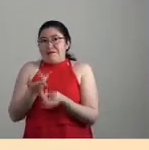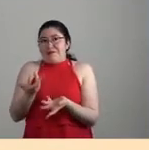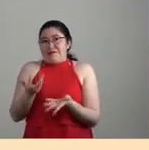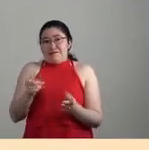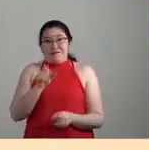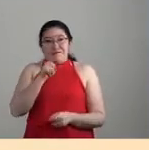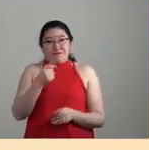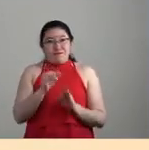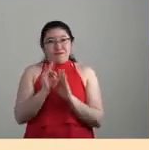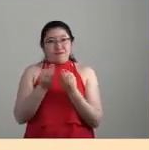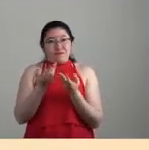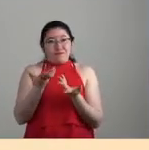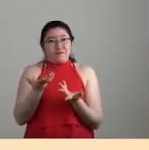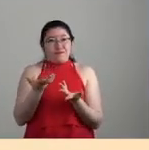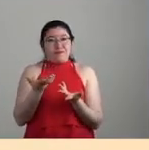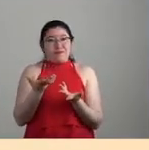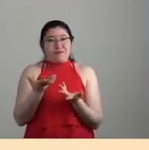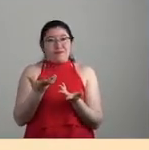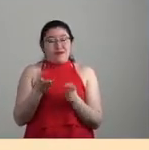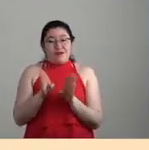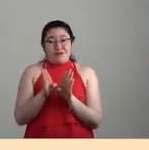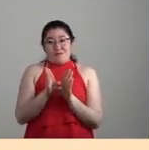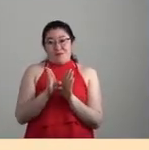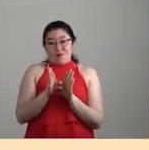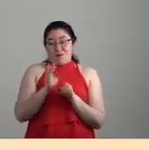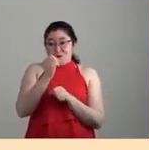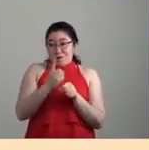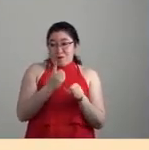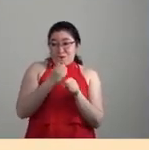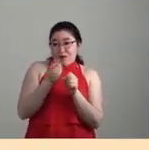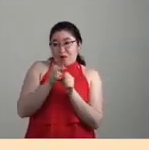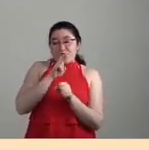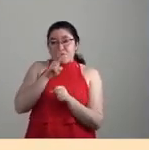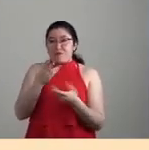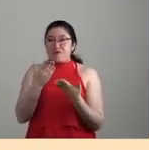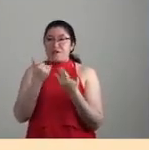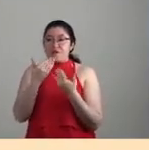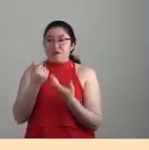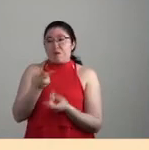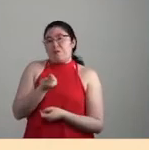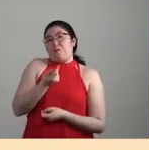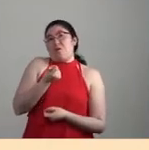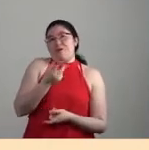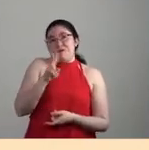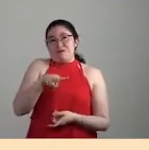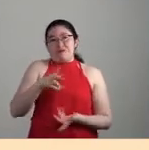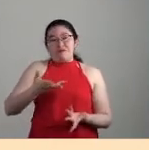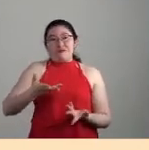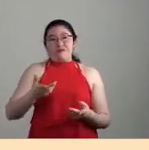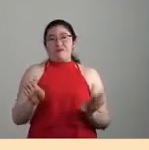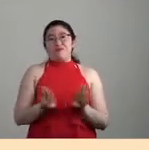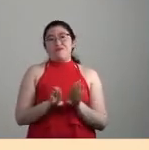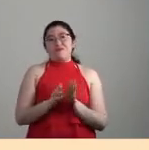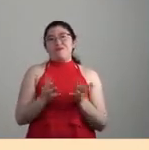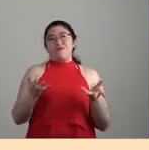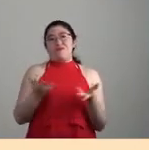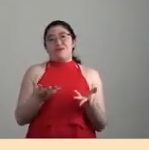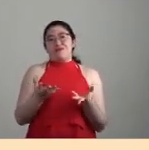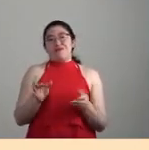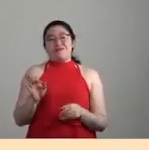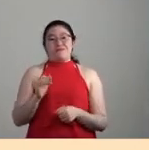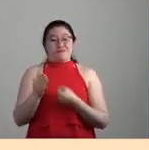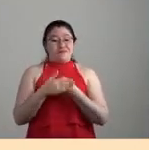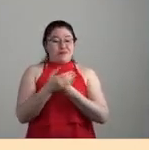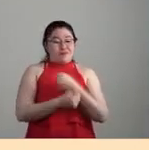de la cual hay muy pocas alternativas y muy pocas salidas, ¿no? Y eso se traducirá pues probablemente en los próximos